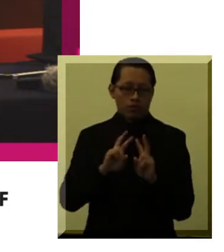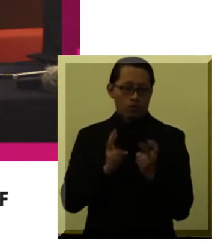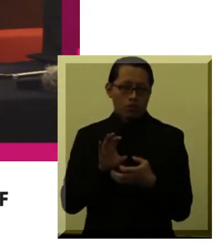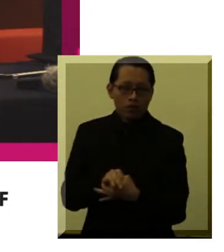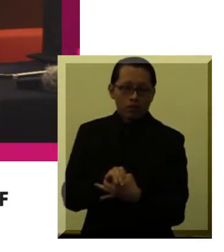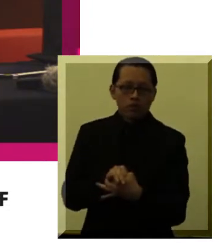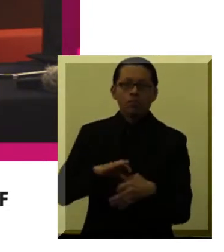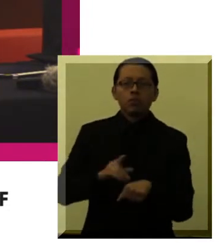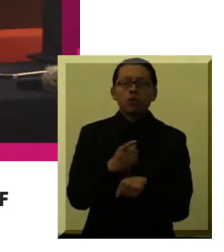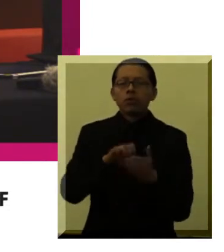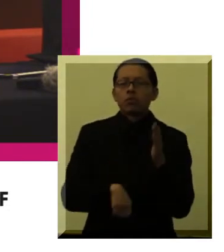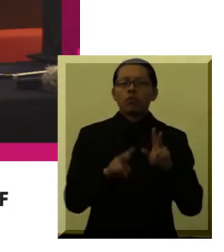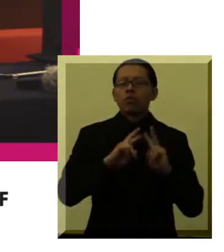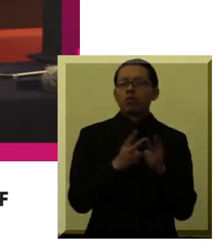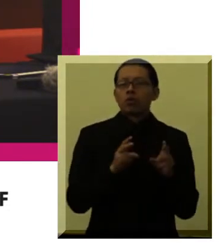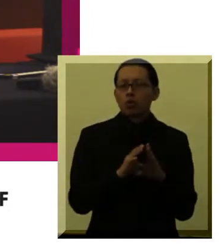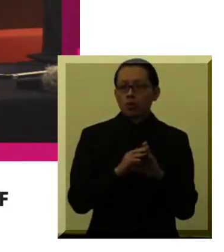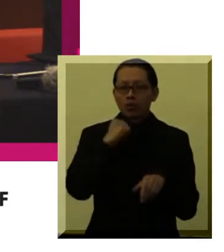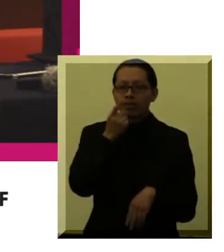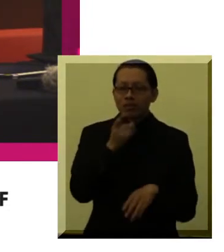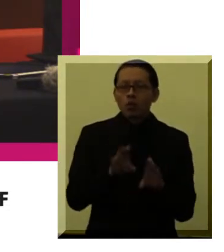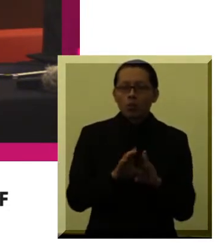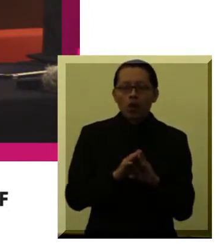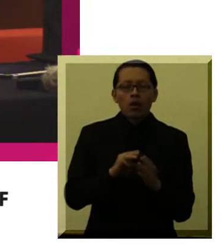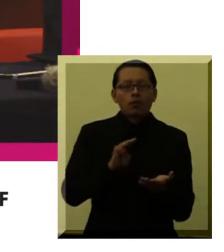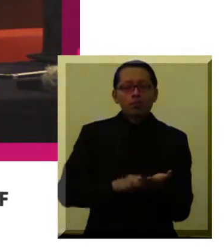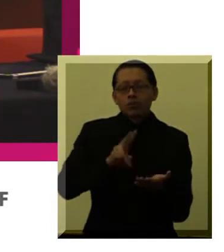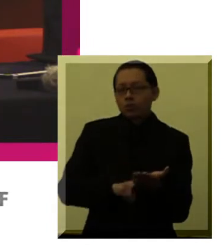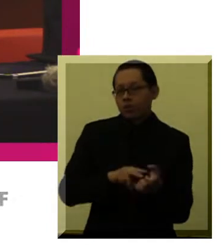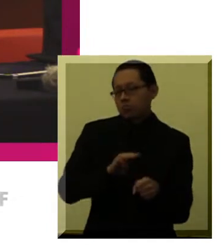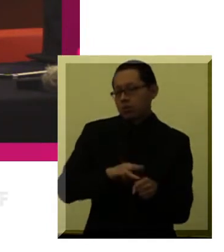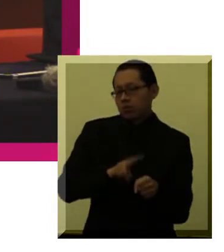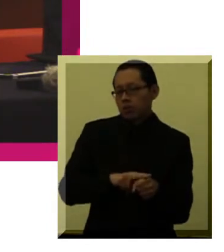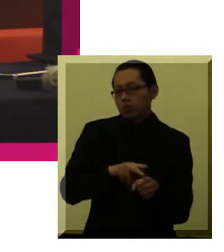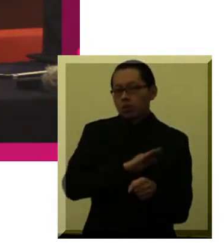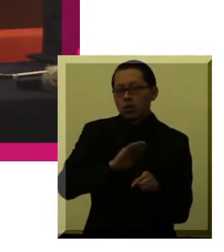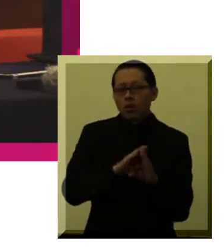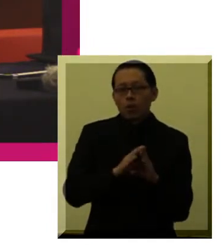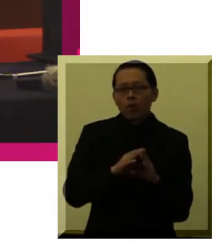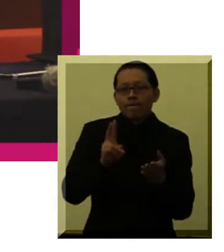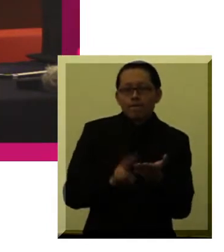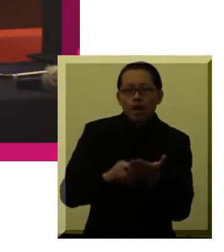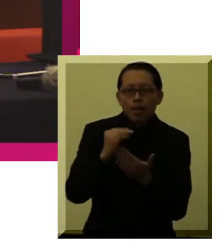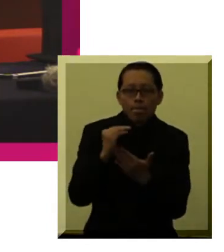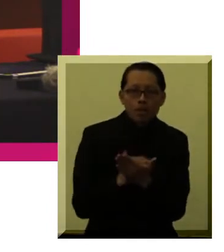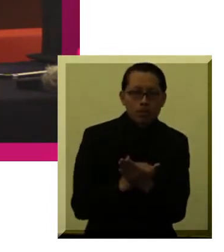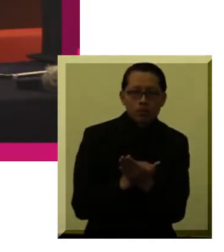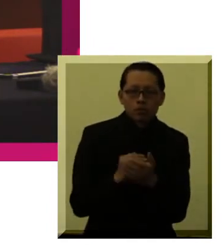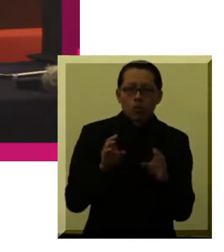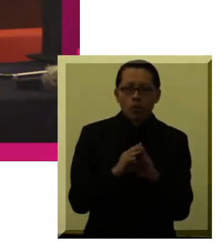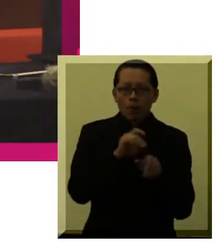una condición de menosvalía? Como si valiera menos el estar en una de estas